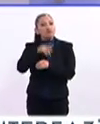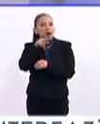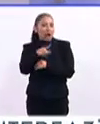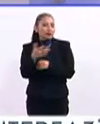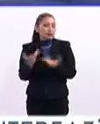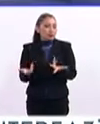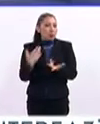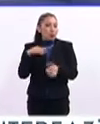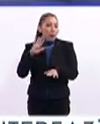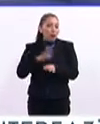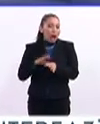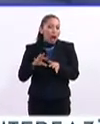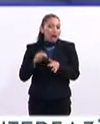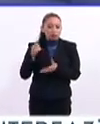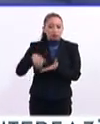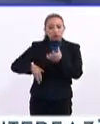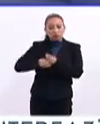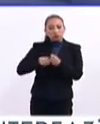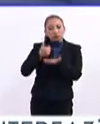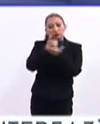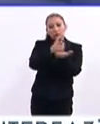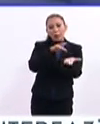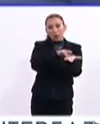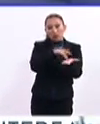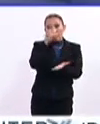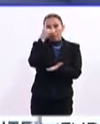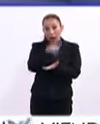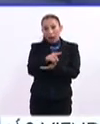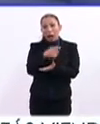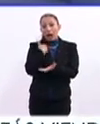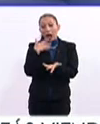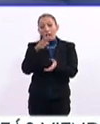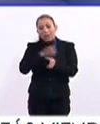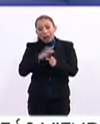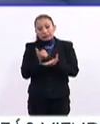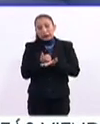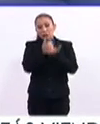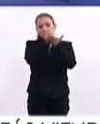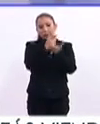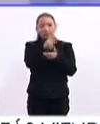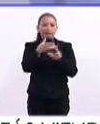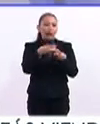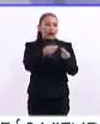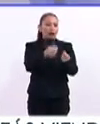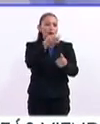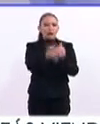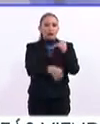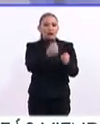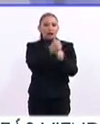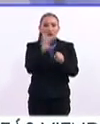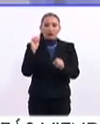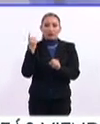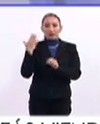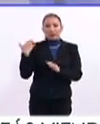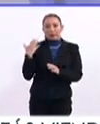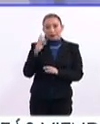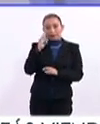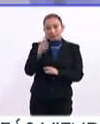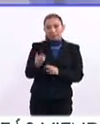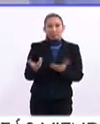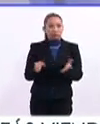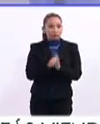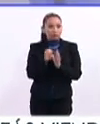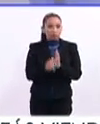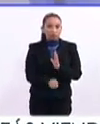este recurso extra, ¿no? Que se les dio a las universidades para rescatar. Justamente para que solventaran los gastos de fin de año, de diciembre, que bueno, fueron